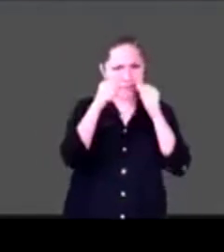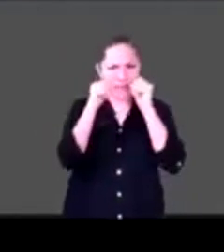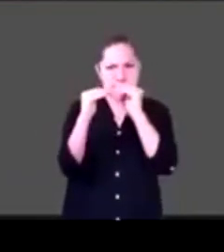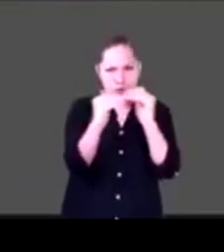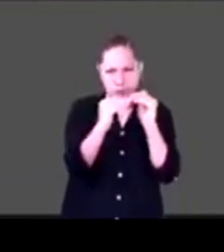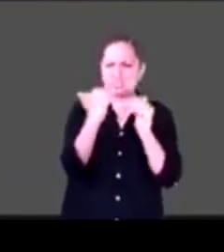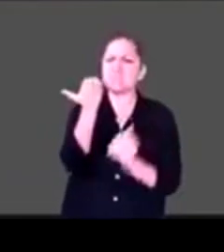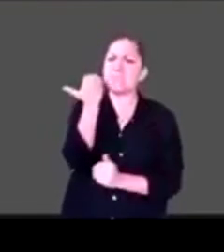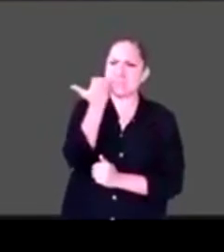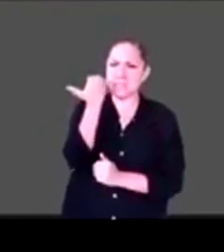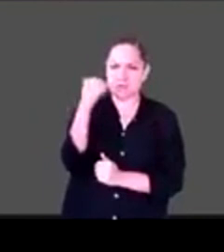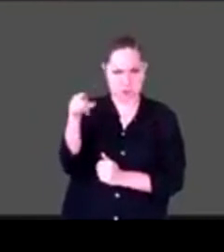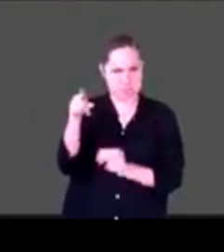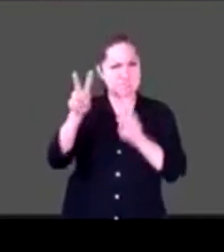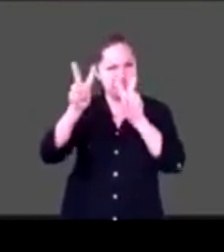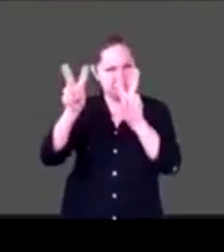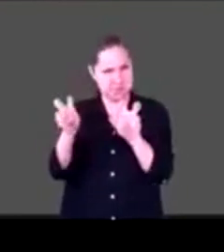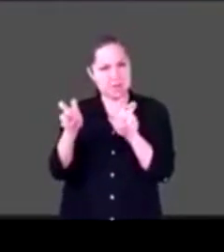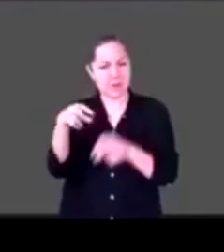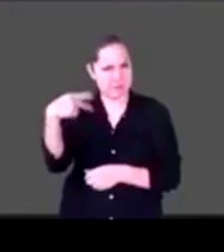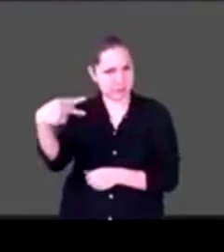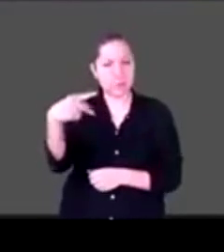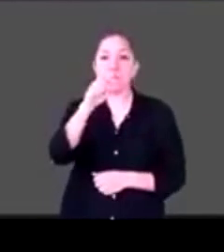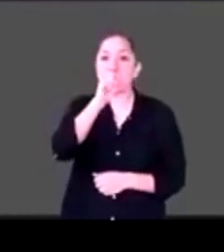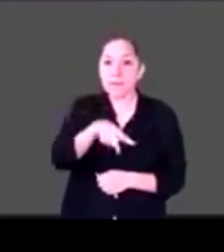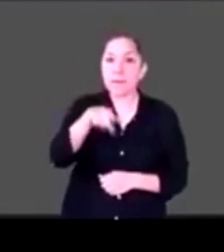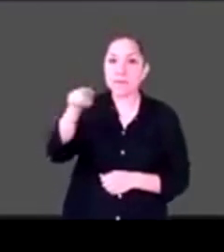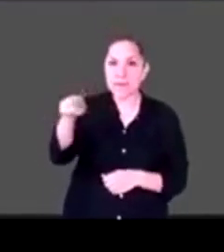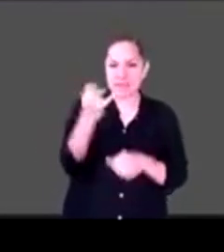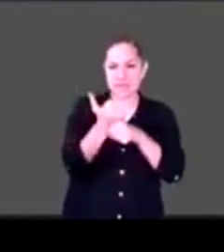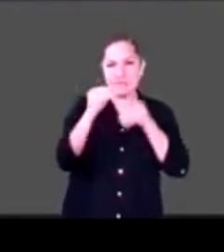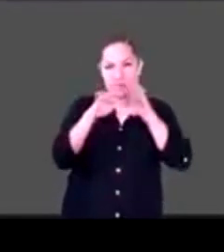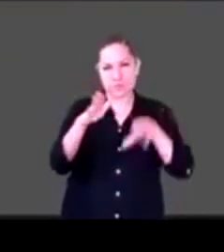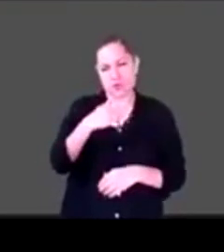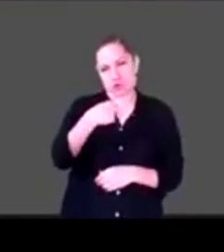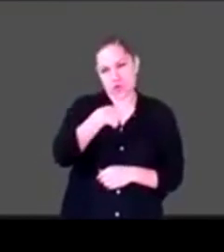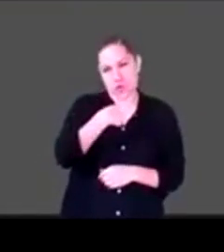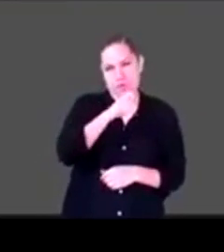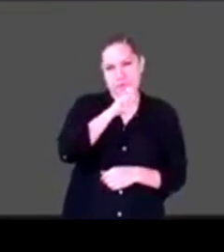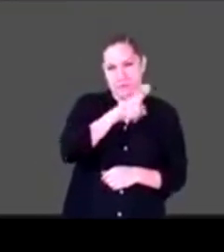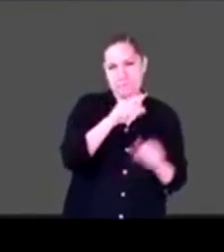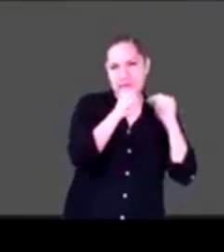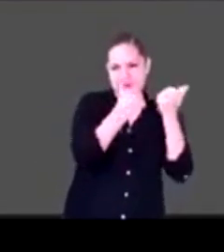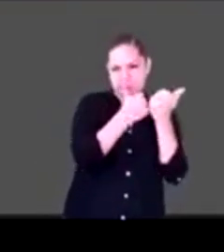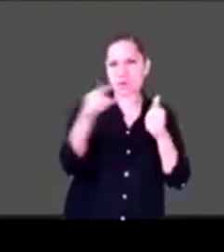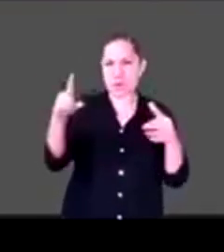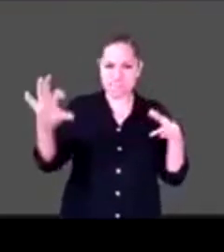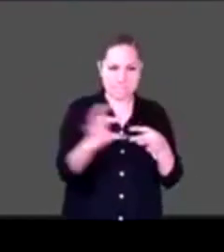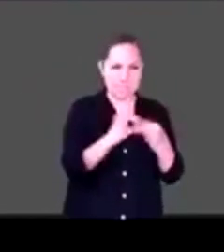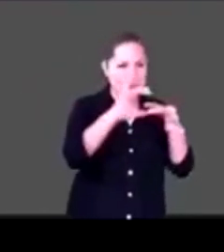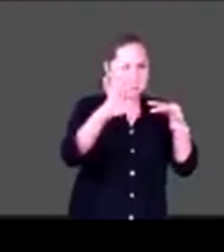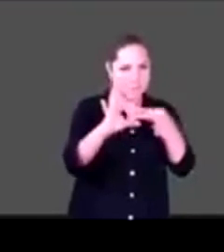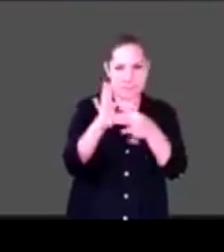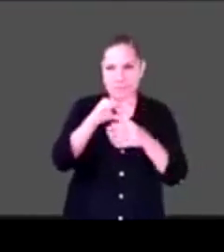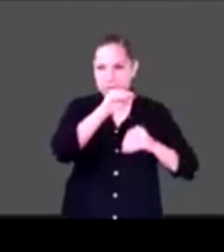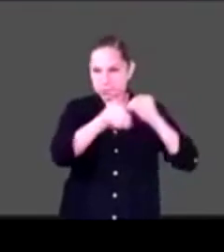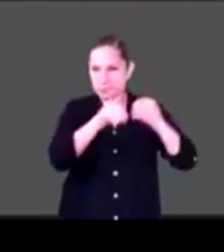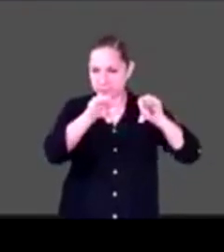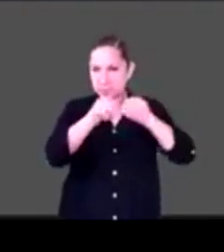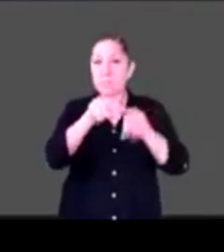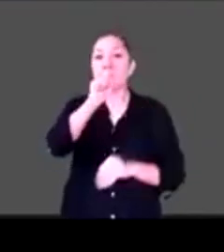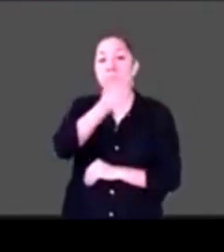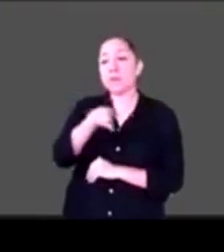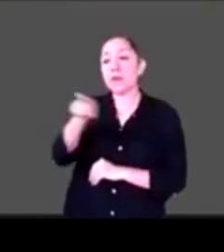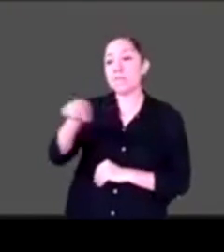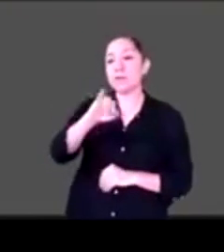columnista también en nuestro portal de Yo También. Y Jorge Font Ramírez, licenciado en Administración de Empresas y